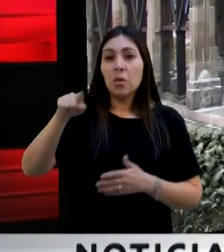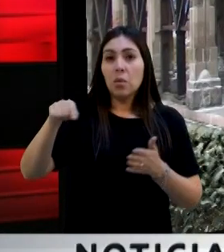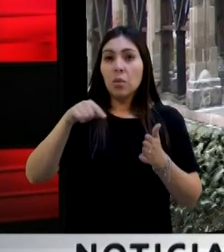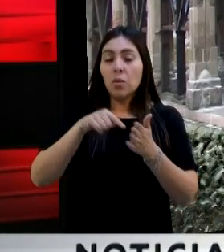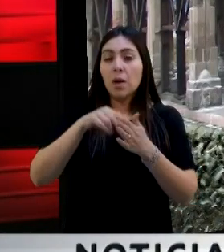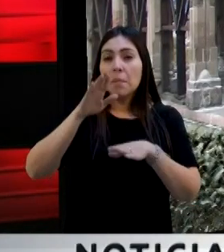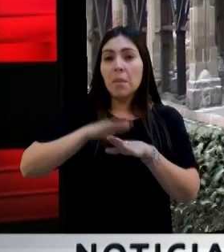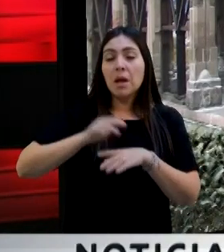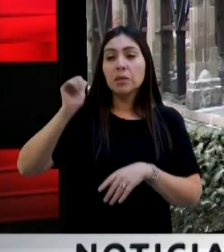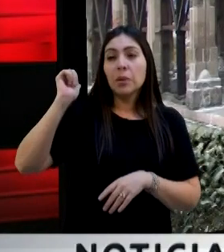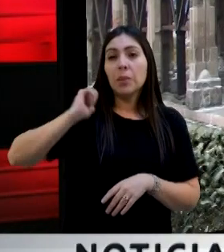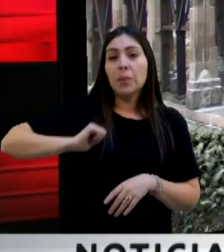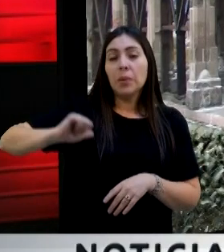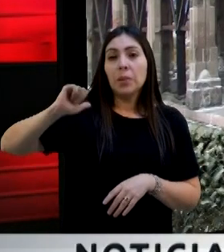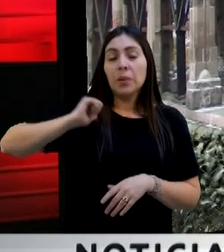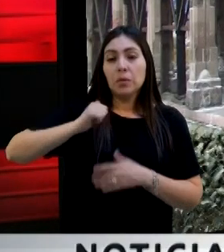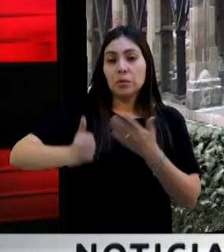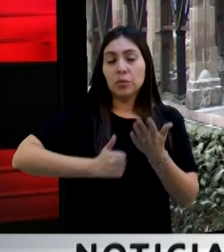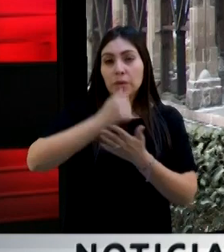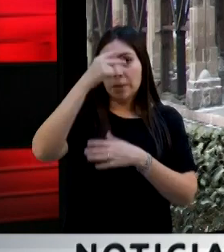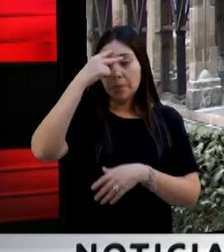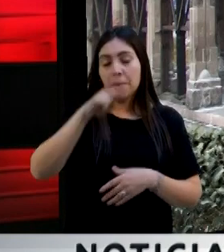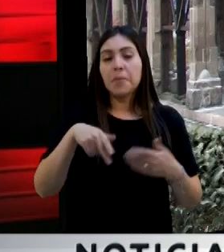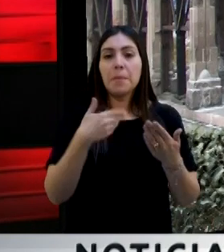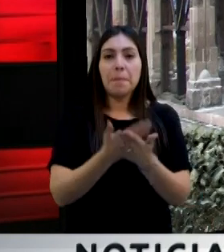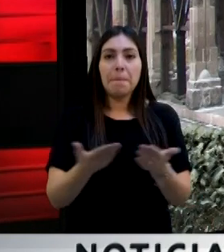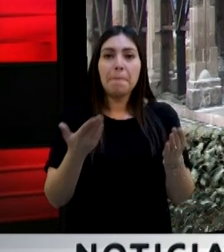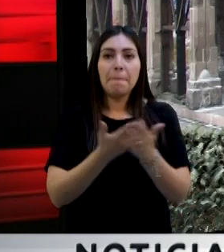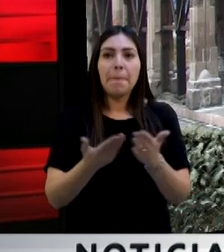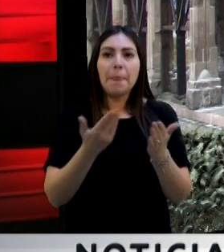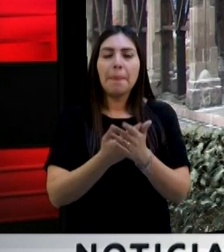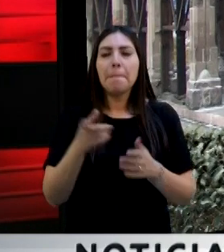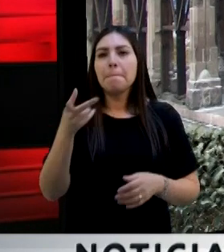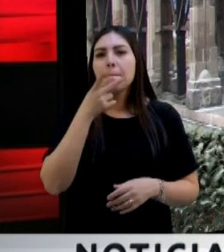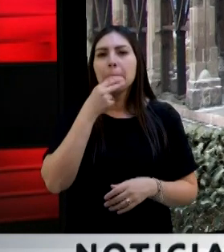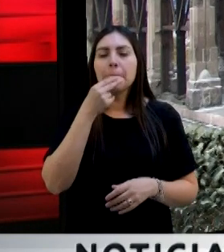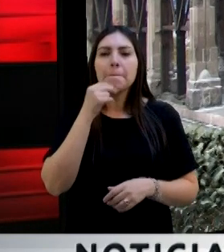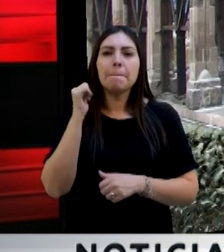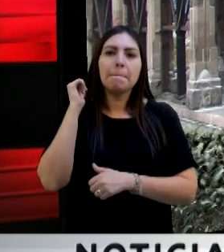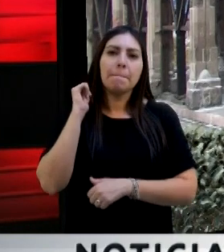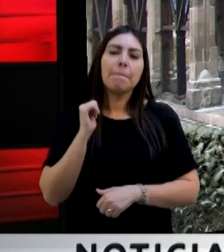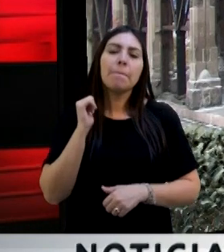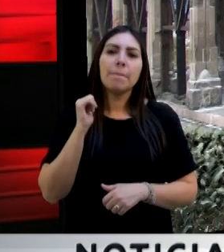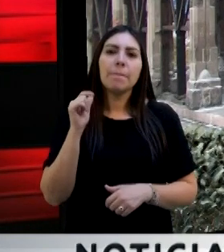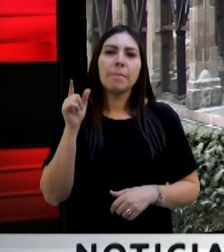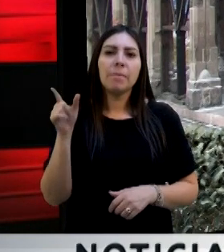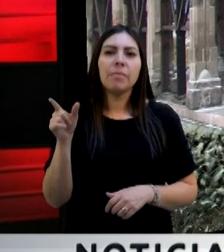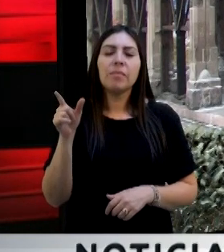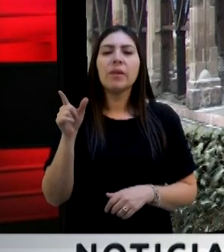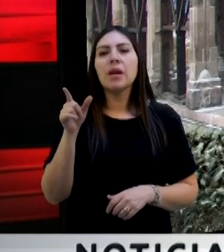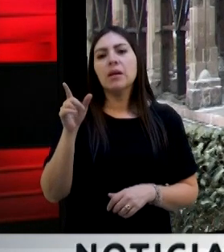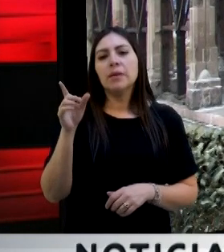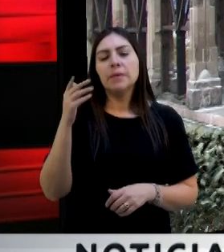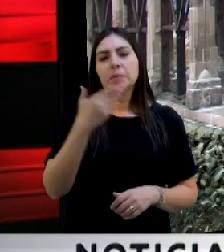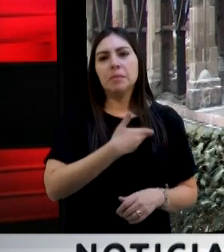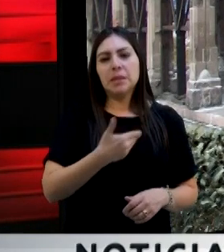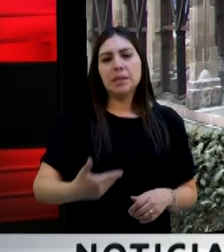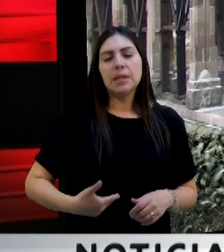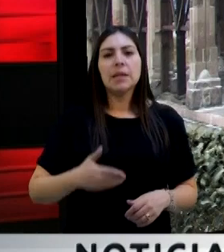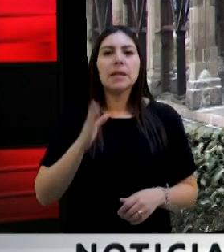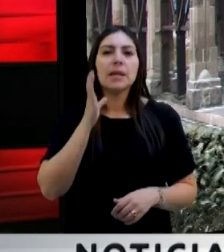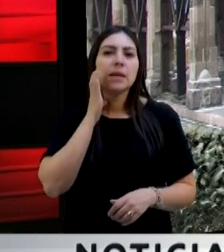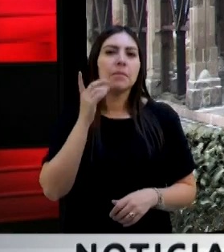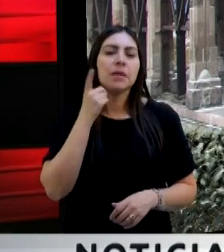Y hoy el presidente de la Junta de Coordinación Política de la Cámara Baja hizo un recorrido por este lugar que ha sido rescatado por la Cámara de